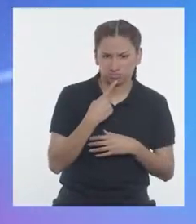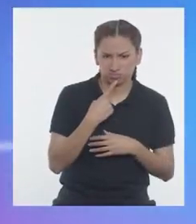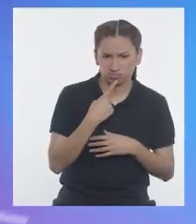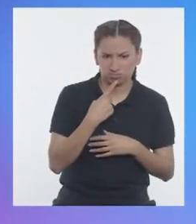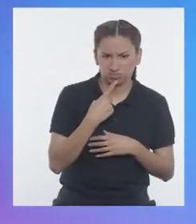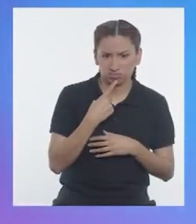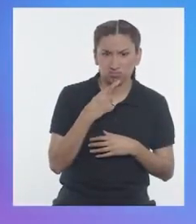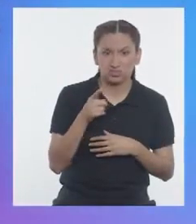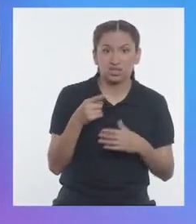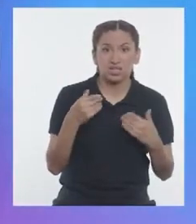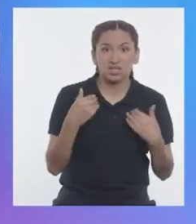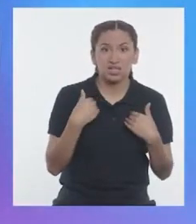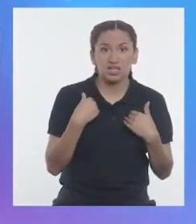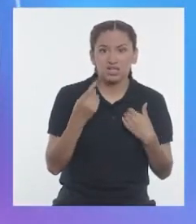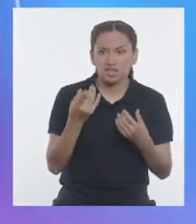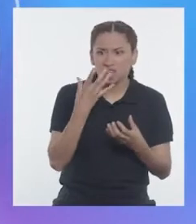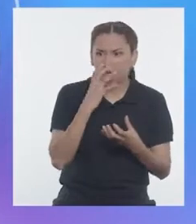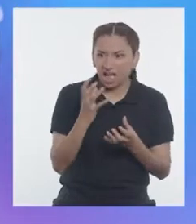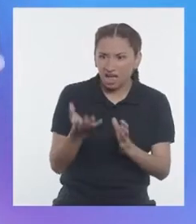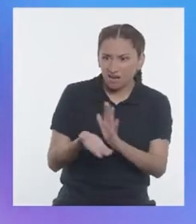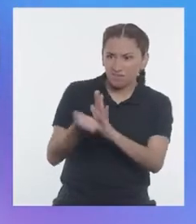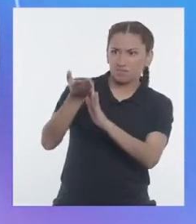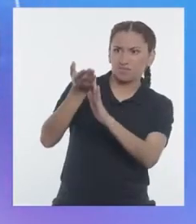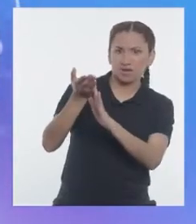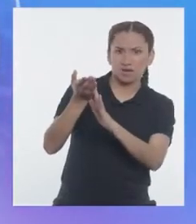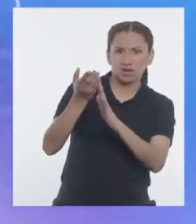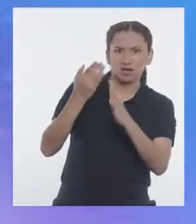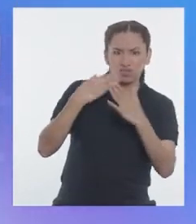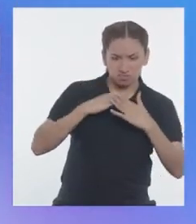¡Y tiene más fuego que yo!